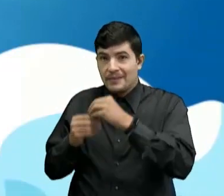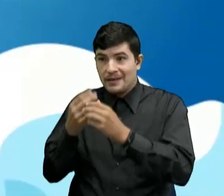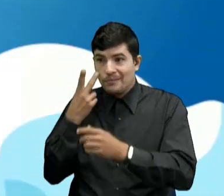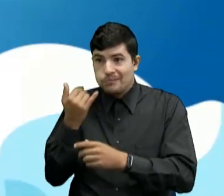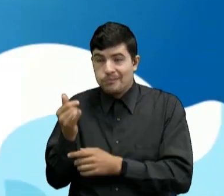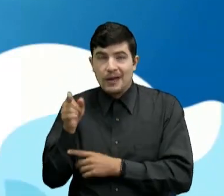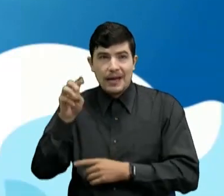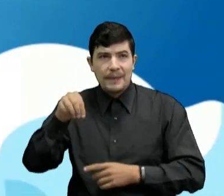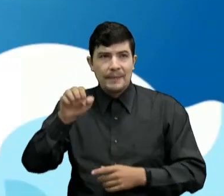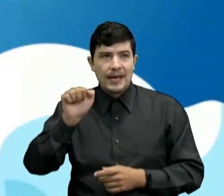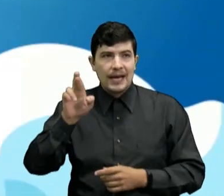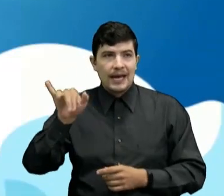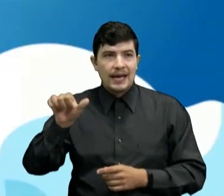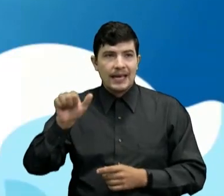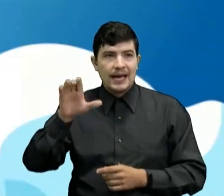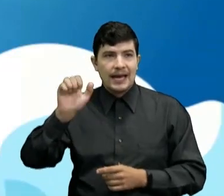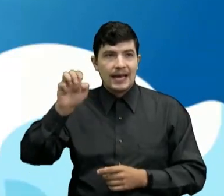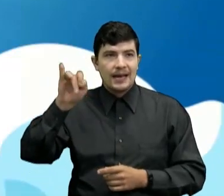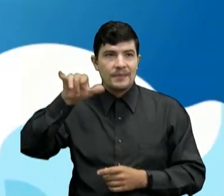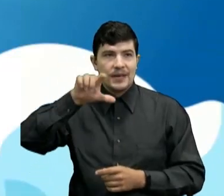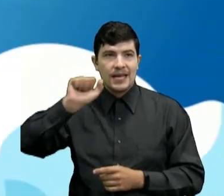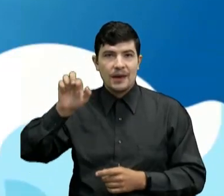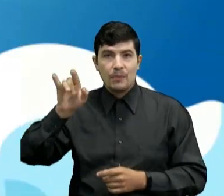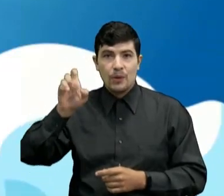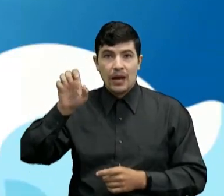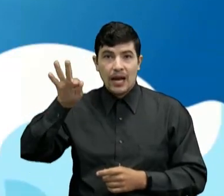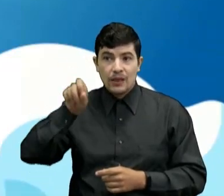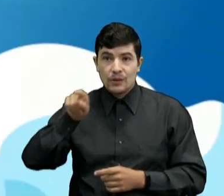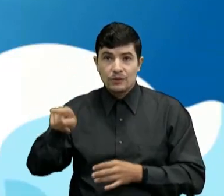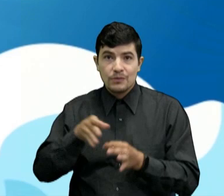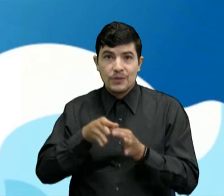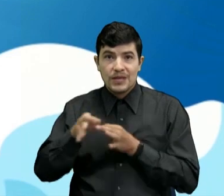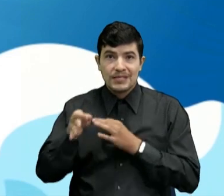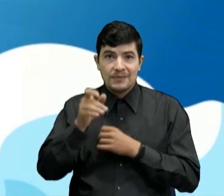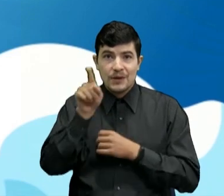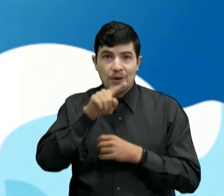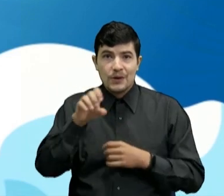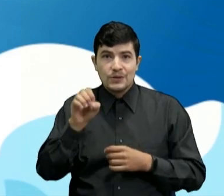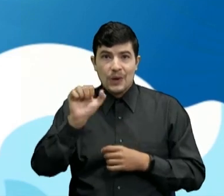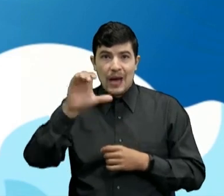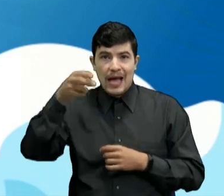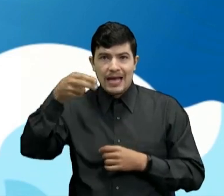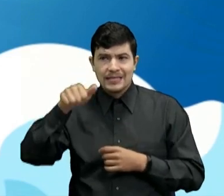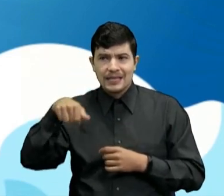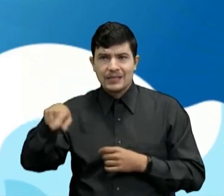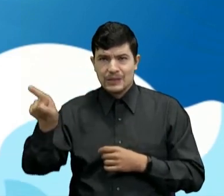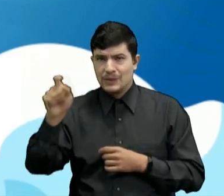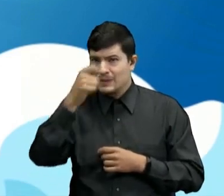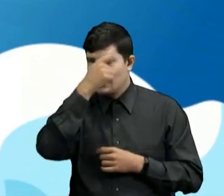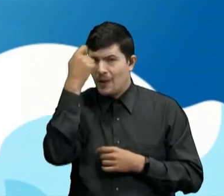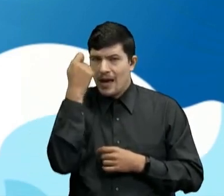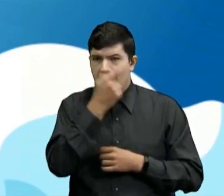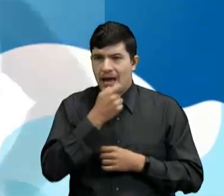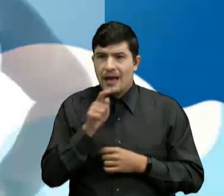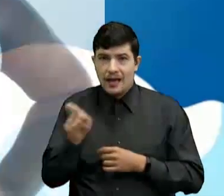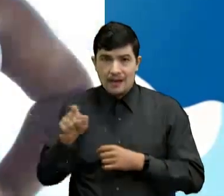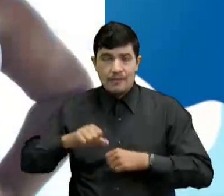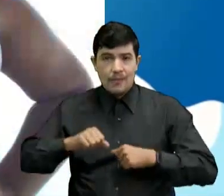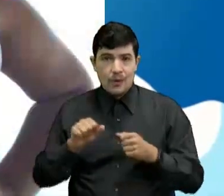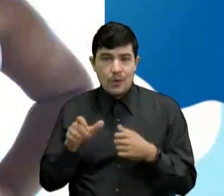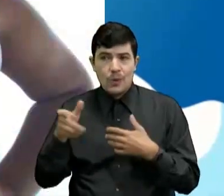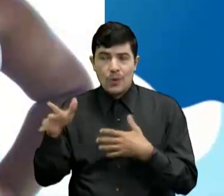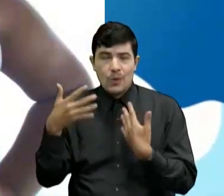A María Camila Puerto Desde Soacha Muy bien Excelente Reporte de sintonía